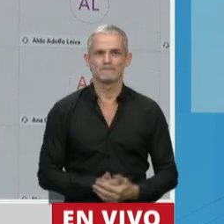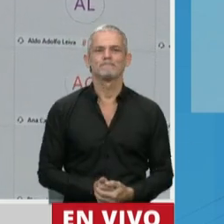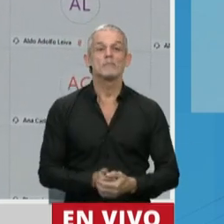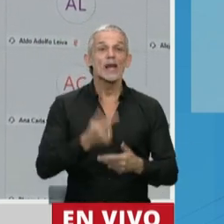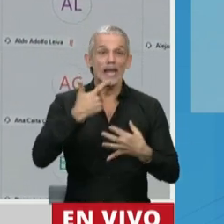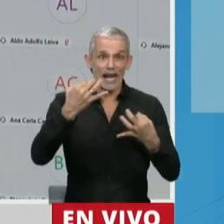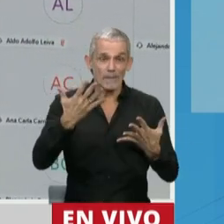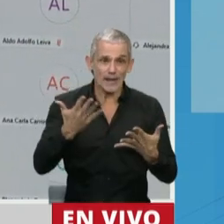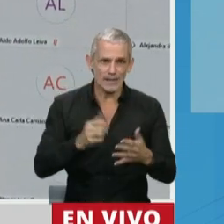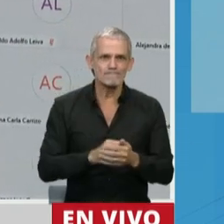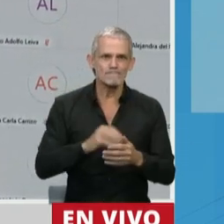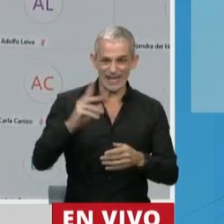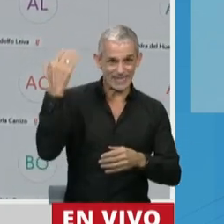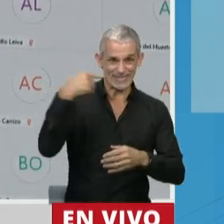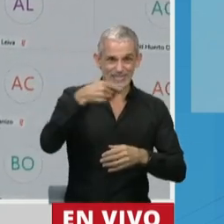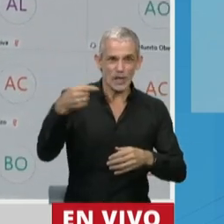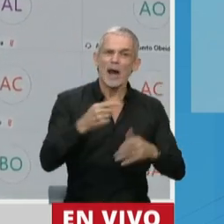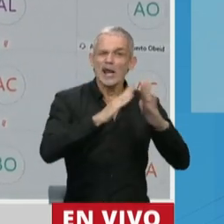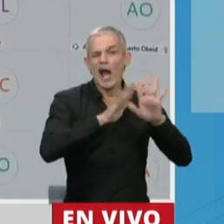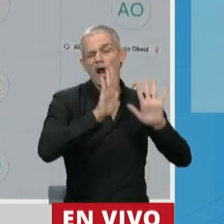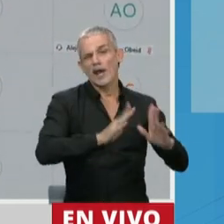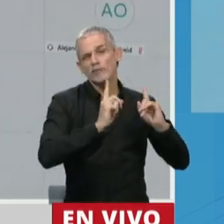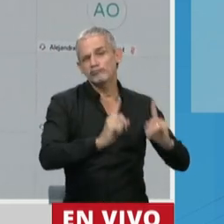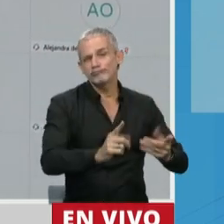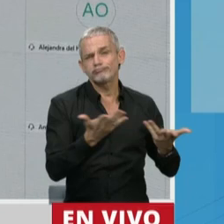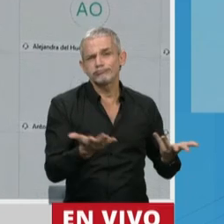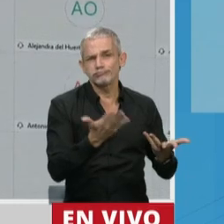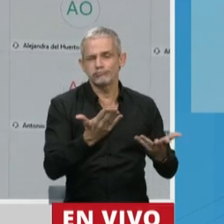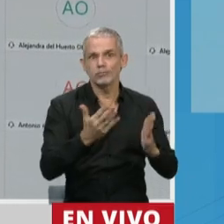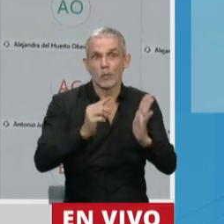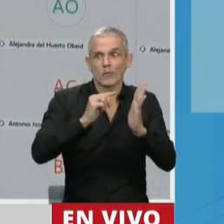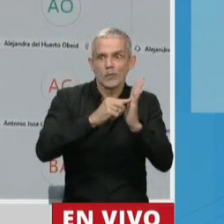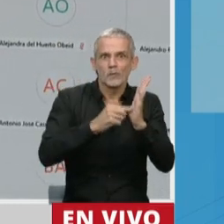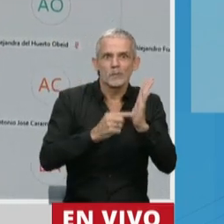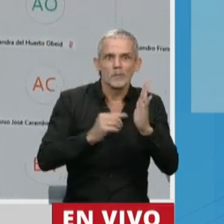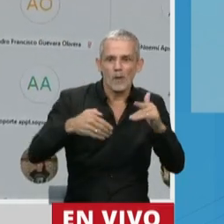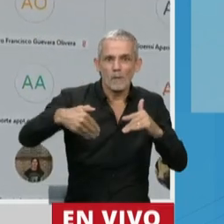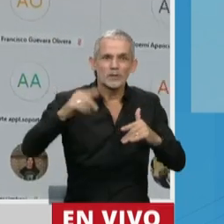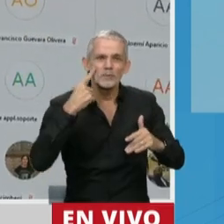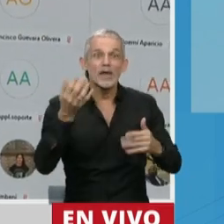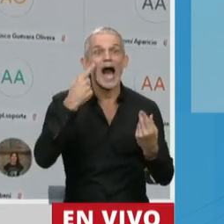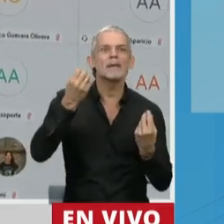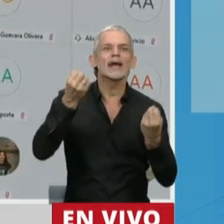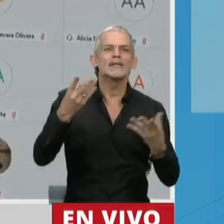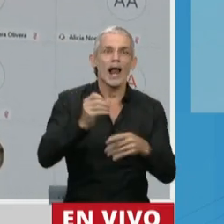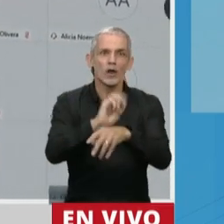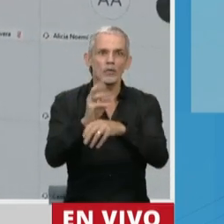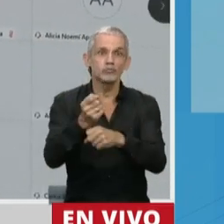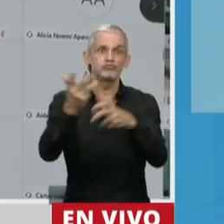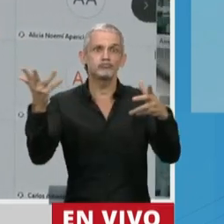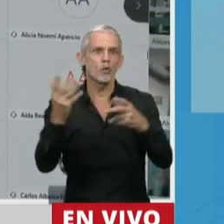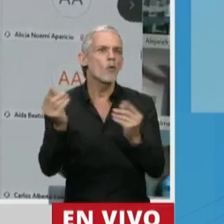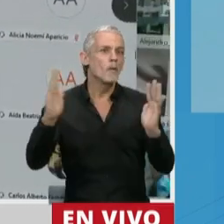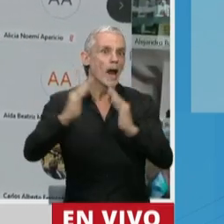La verdad que en estas semanas de aislamiento, cuyas nuevas características vamos a conocer en los próximos días, está la